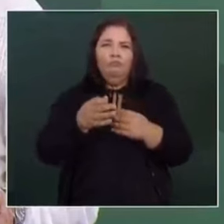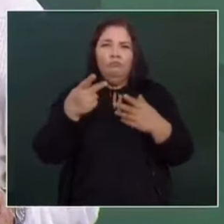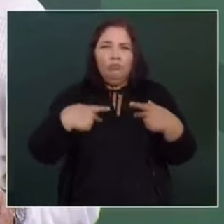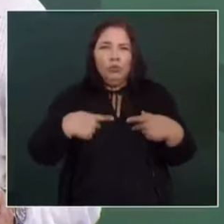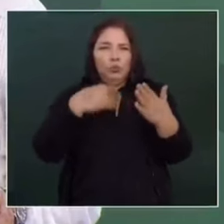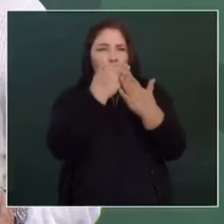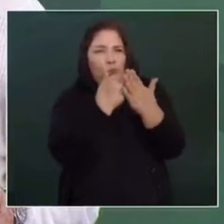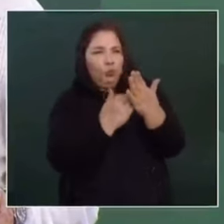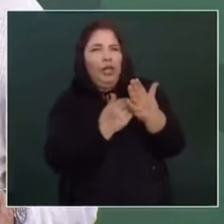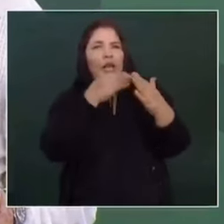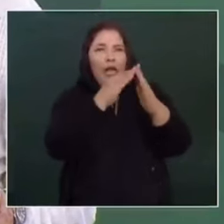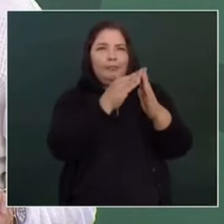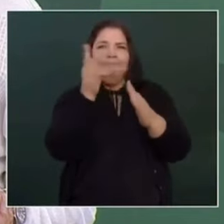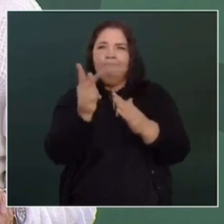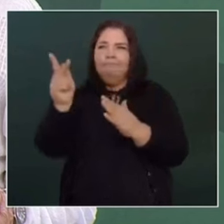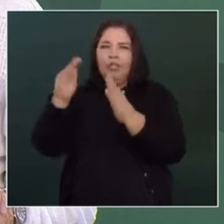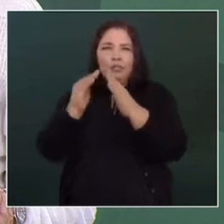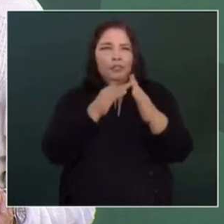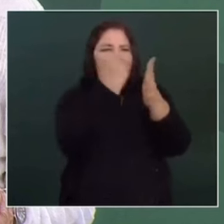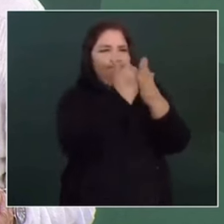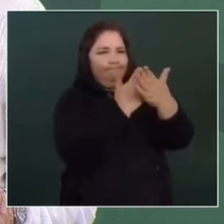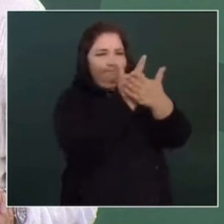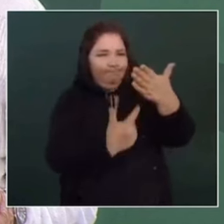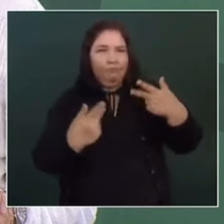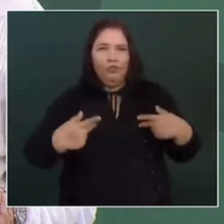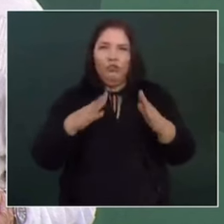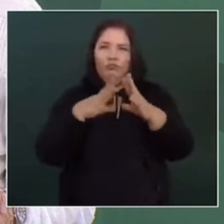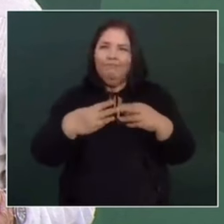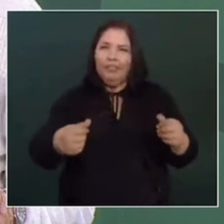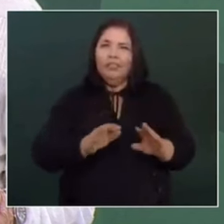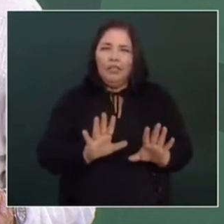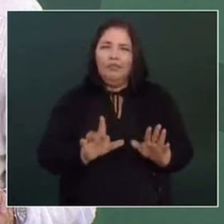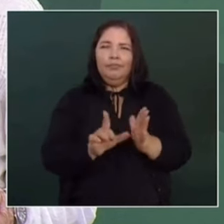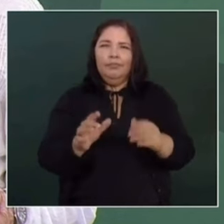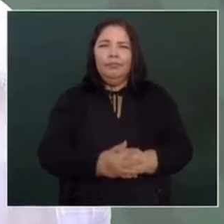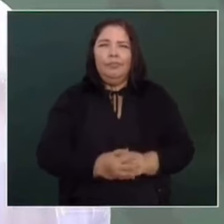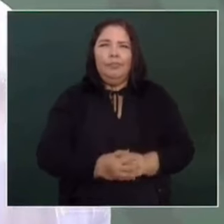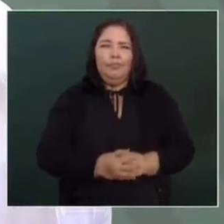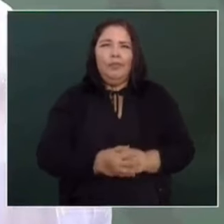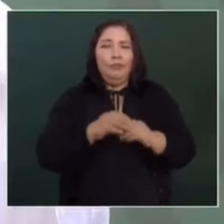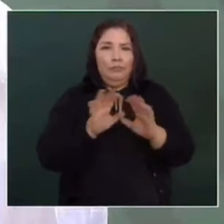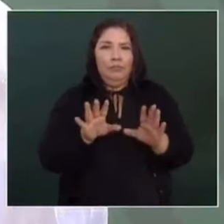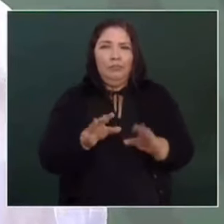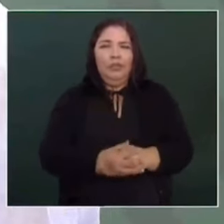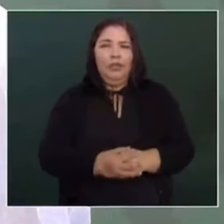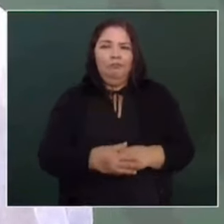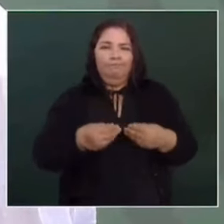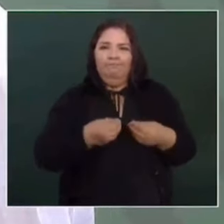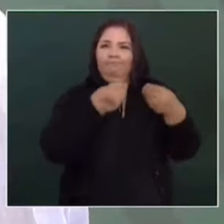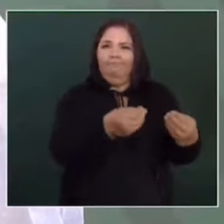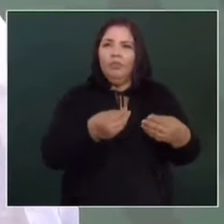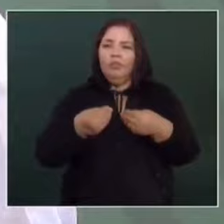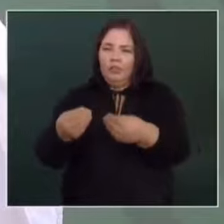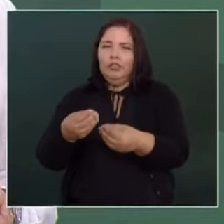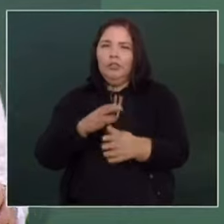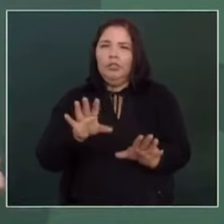que se hizo casa por casa de damnificados y ya estamos entregando